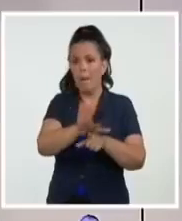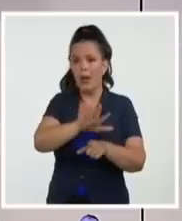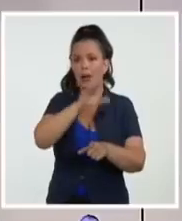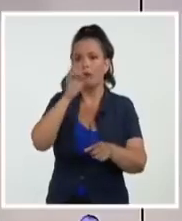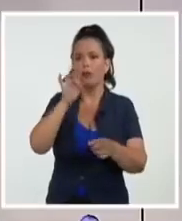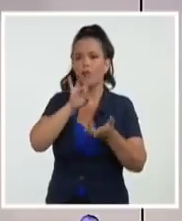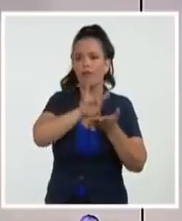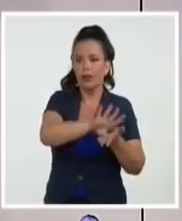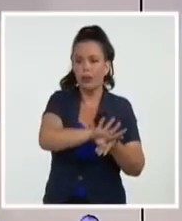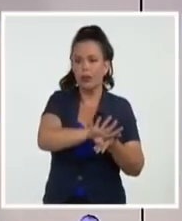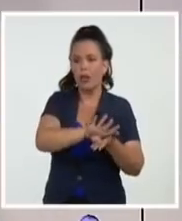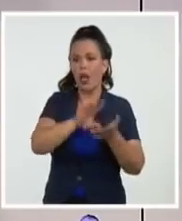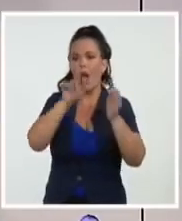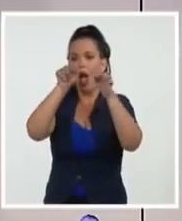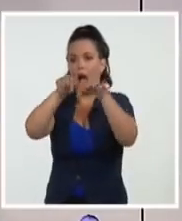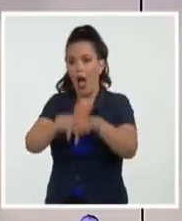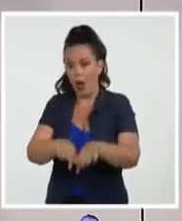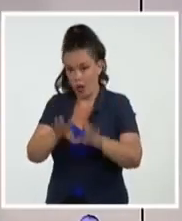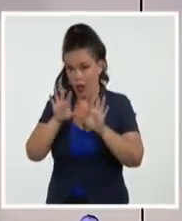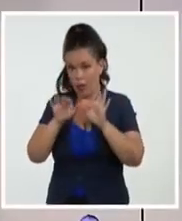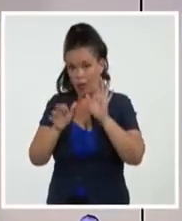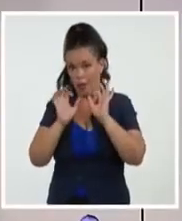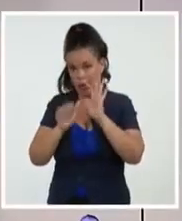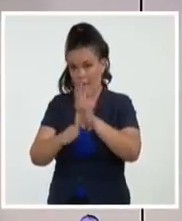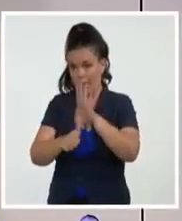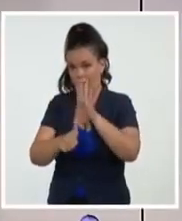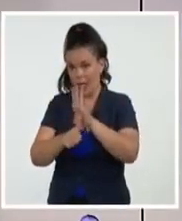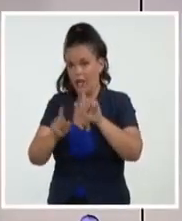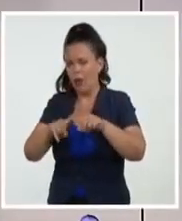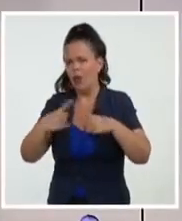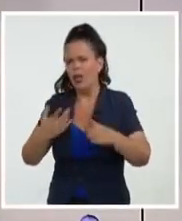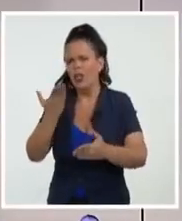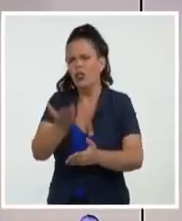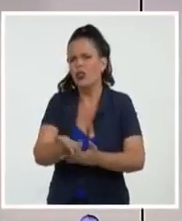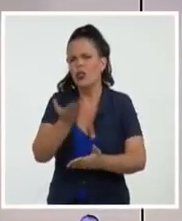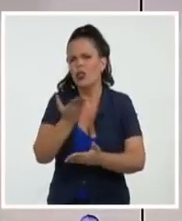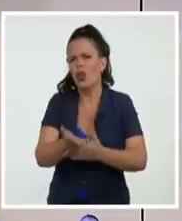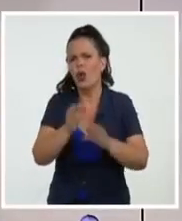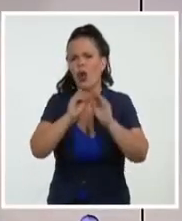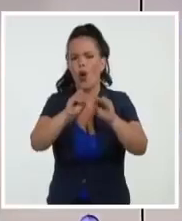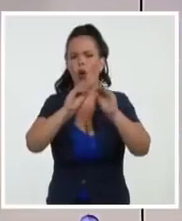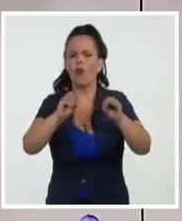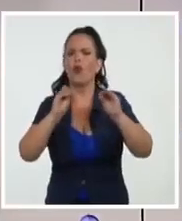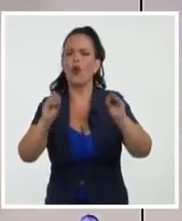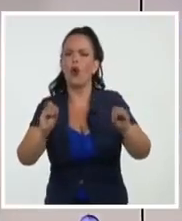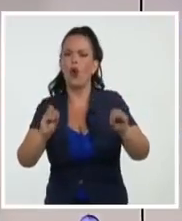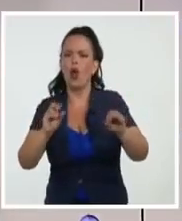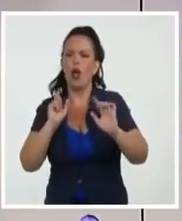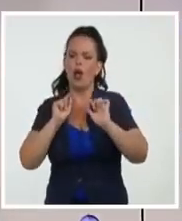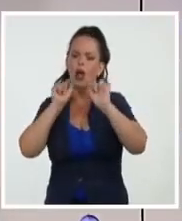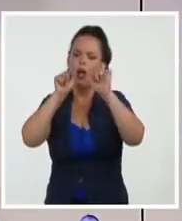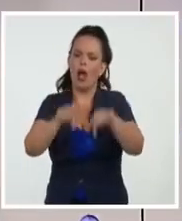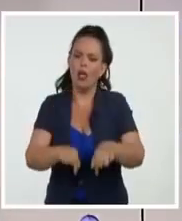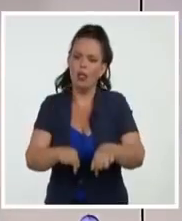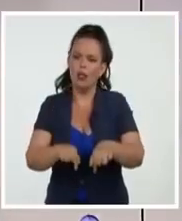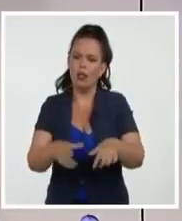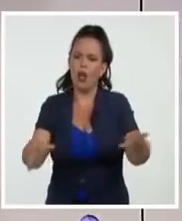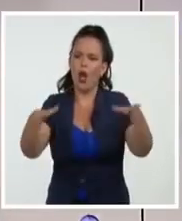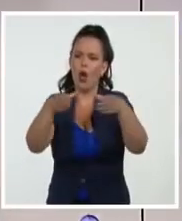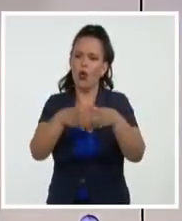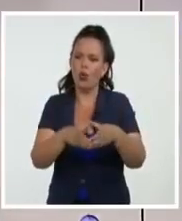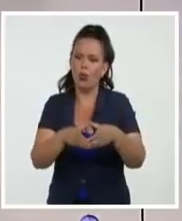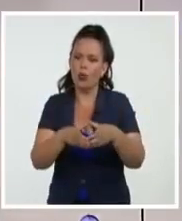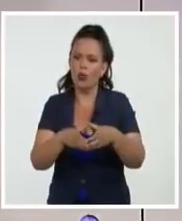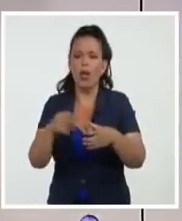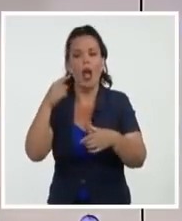mandatario cuando convocó a asaltar al Congreso y a exigir que el colegio electoral decidiera que Trump era el